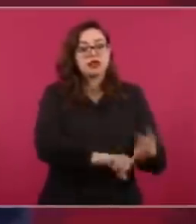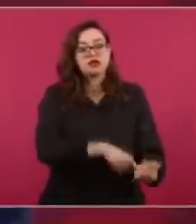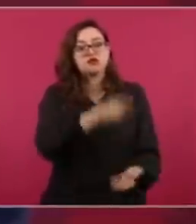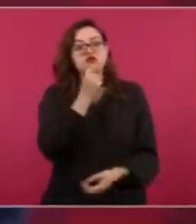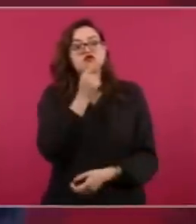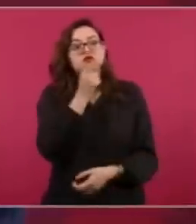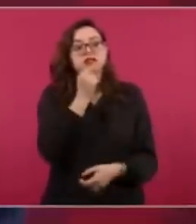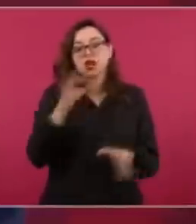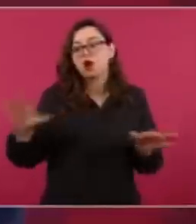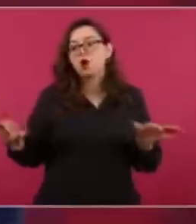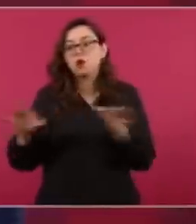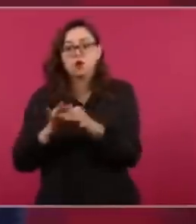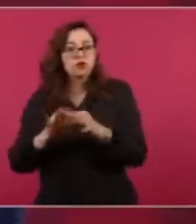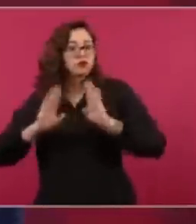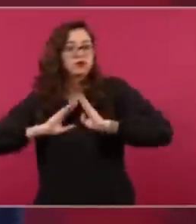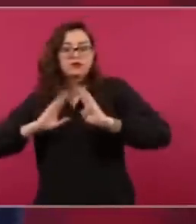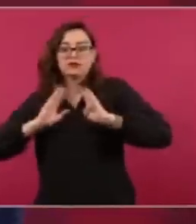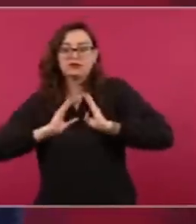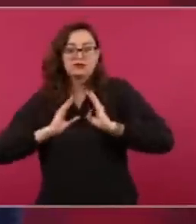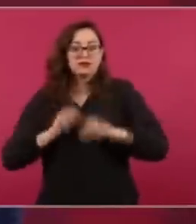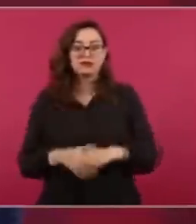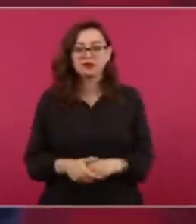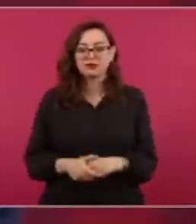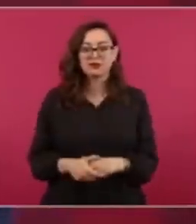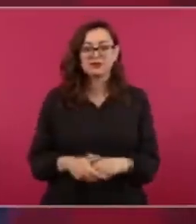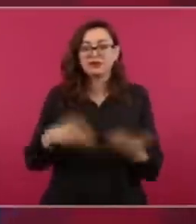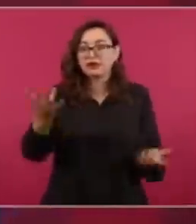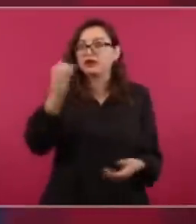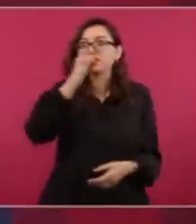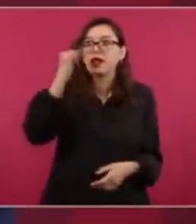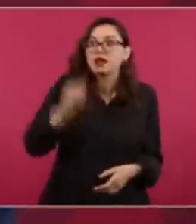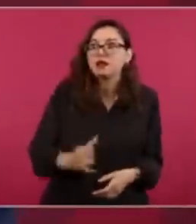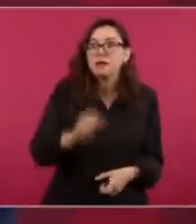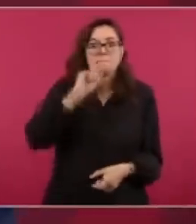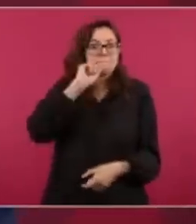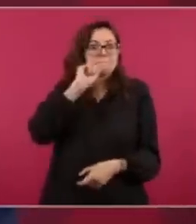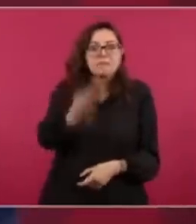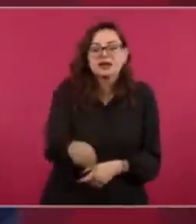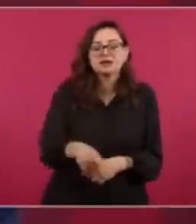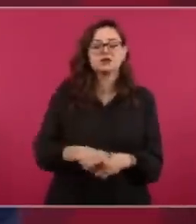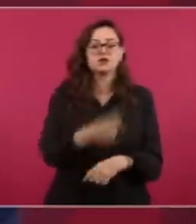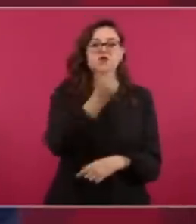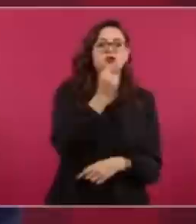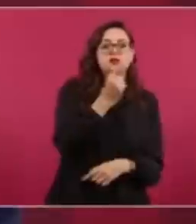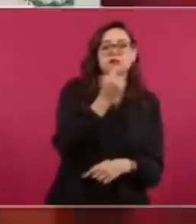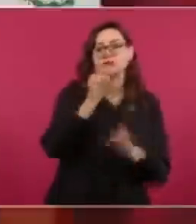los carabineros en Italia, de la Secretaría de la Defensa.